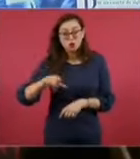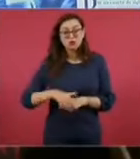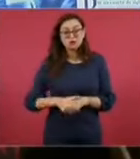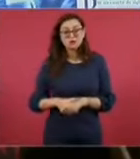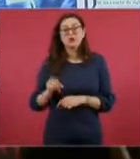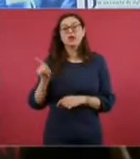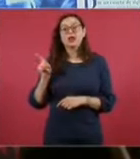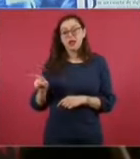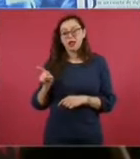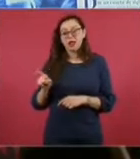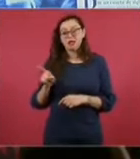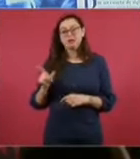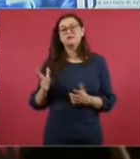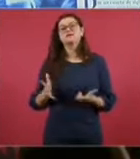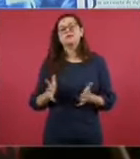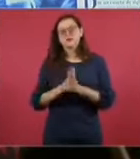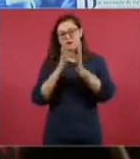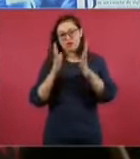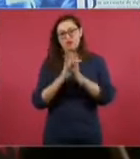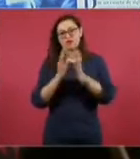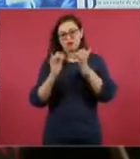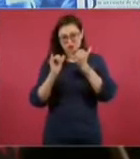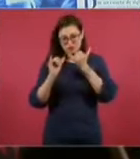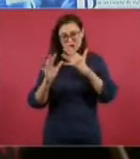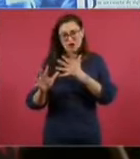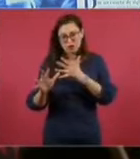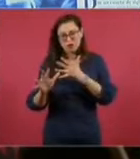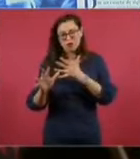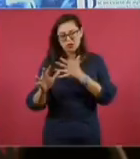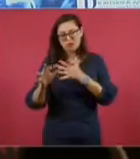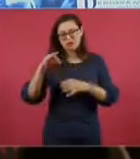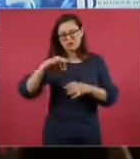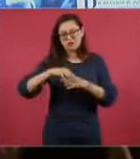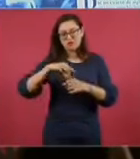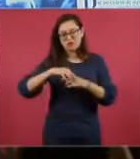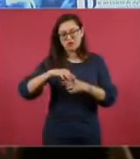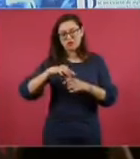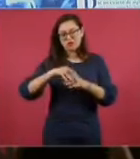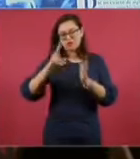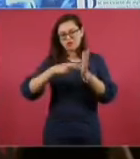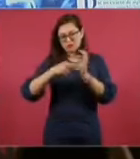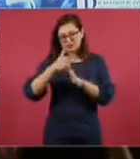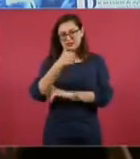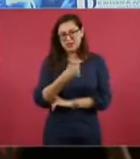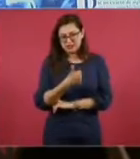participó en el fraude cuando nos robaron la presidencia en el 2006.